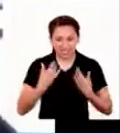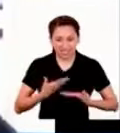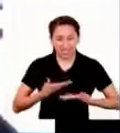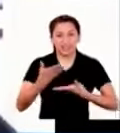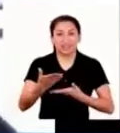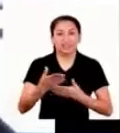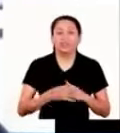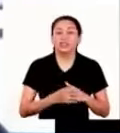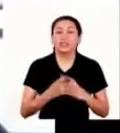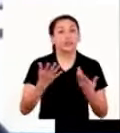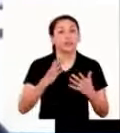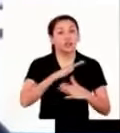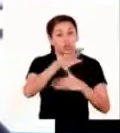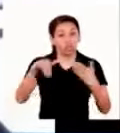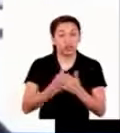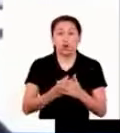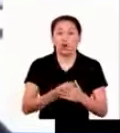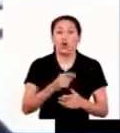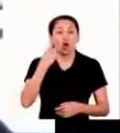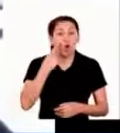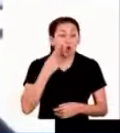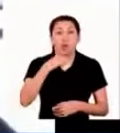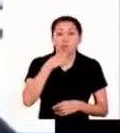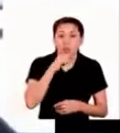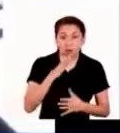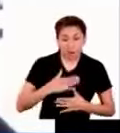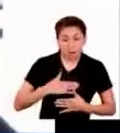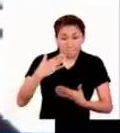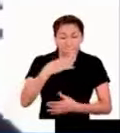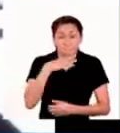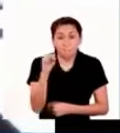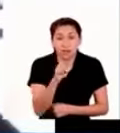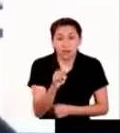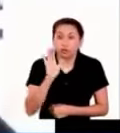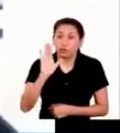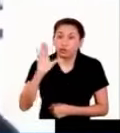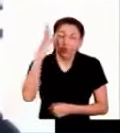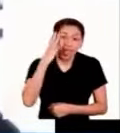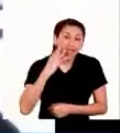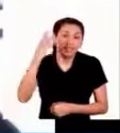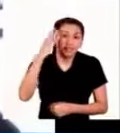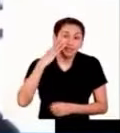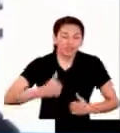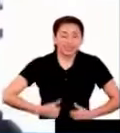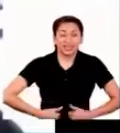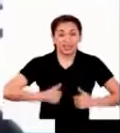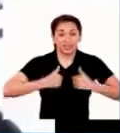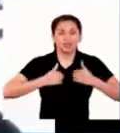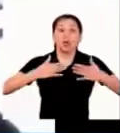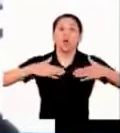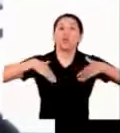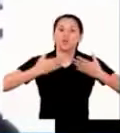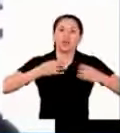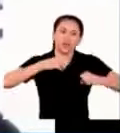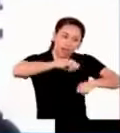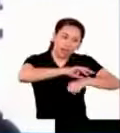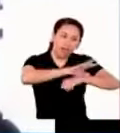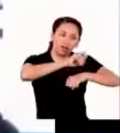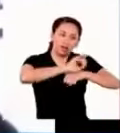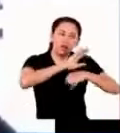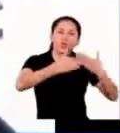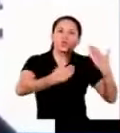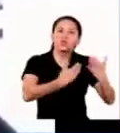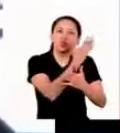así como las y los adultos mayores a partir de sus experiencias de vida pueden inspirar a nuevas generaciones